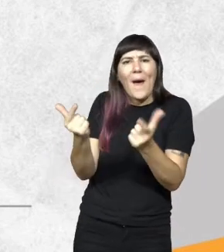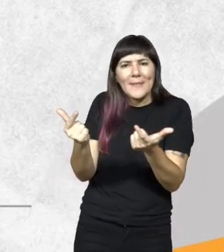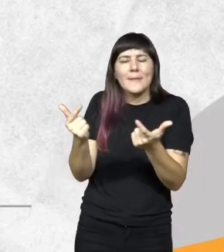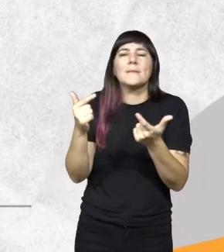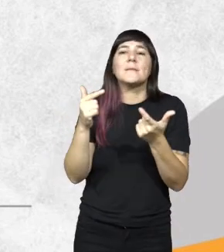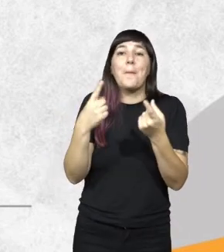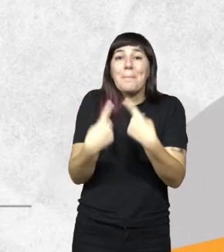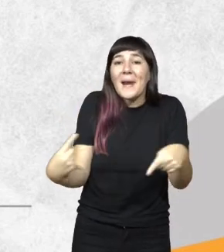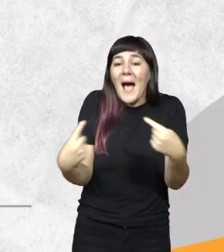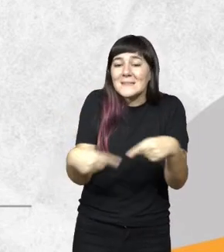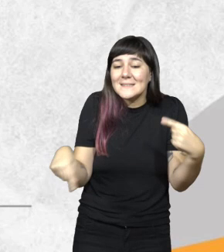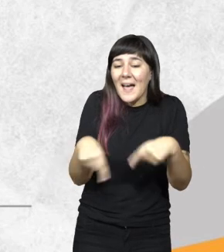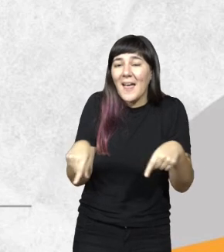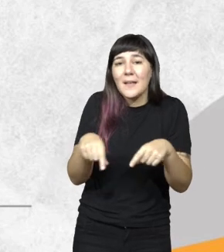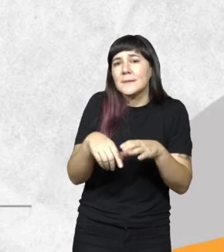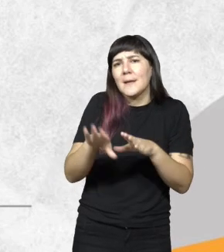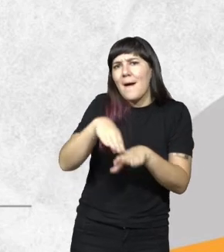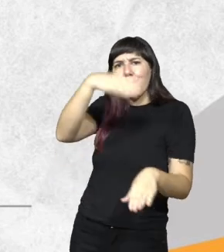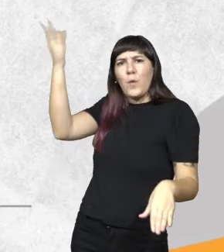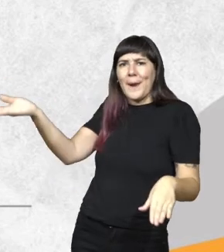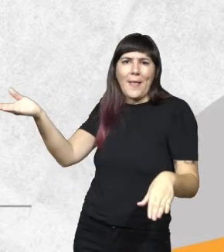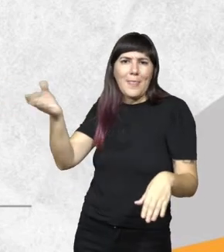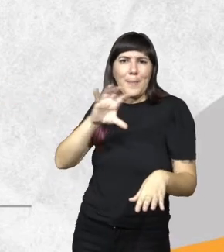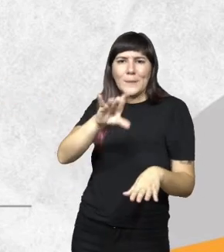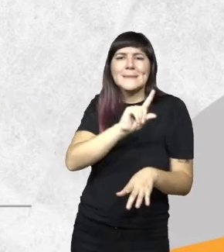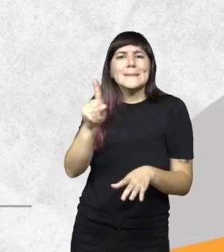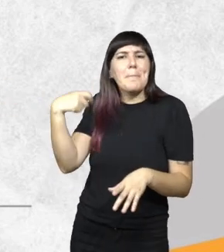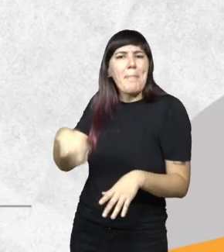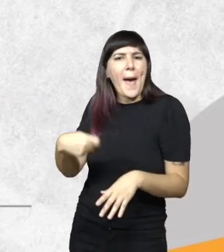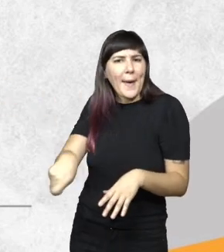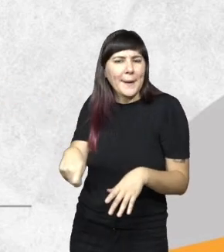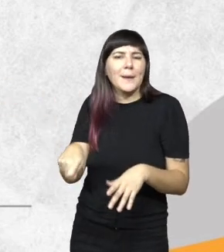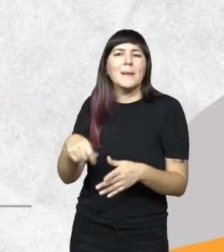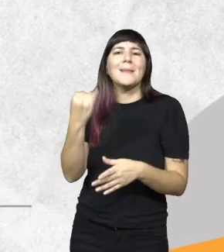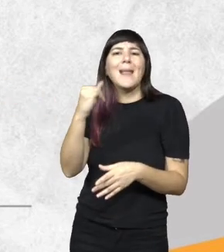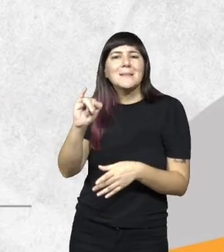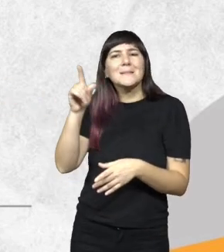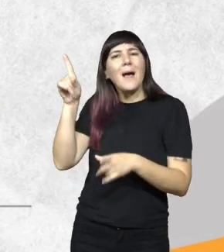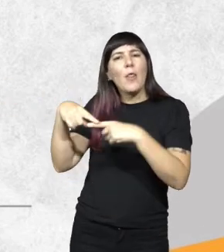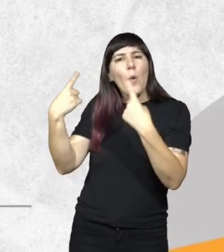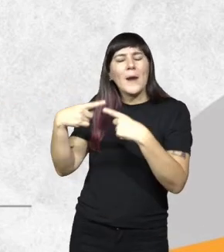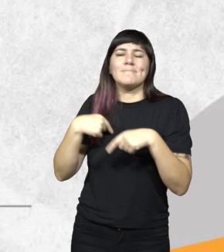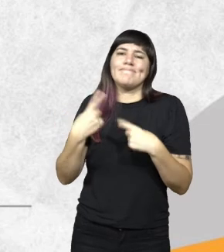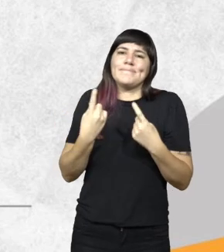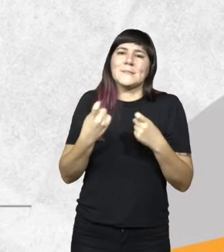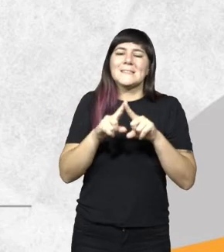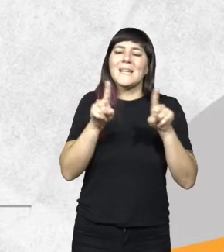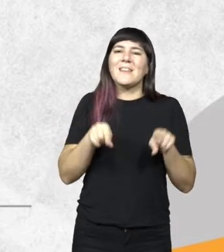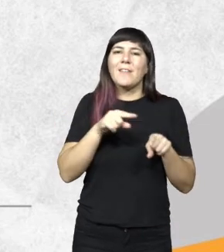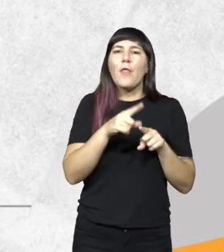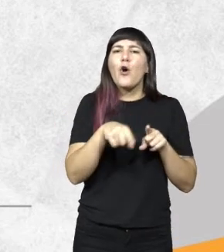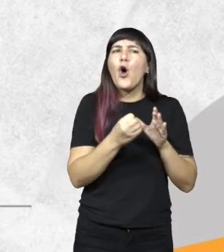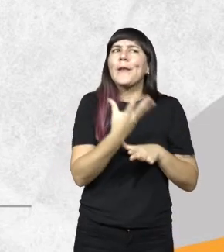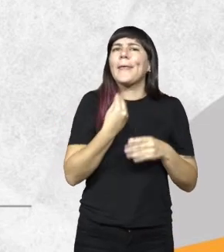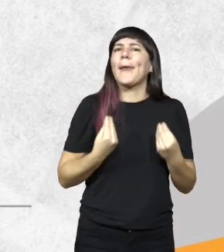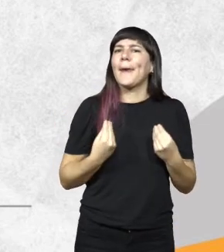cualquier mercancía de la provincia sin pagar la tasa duanera es necesario que tenga certificado de origen, que lo